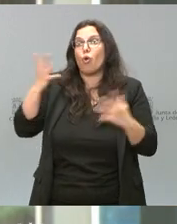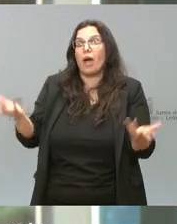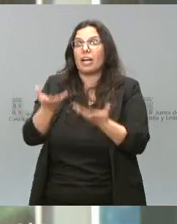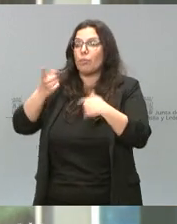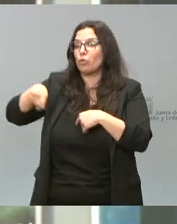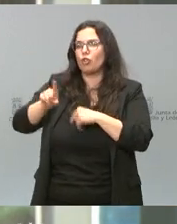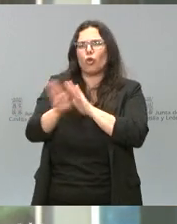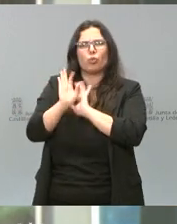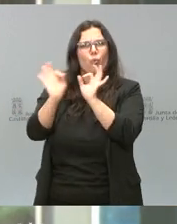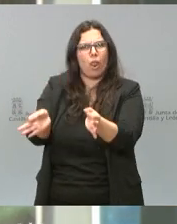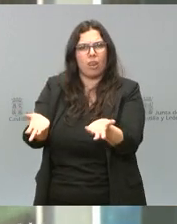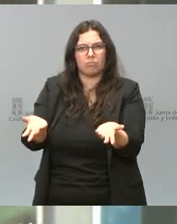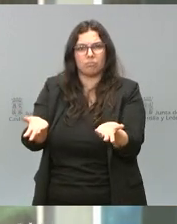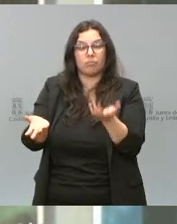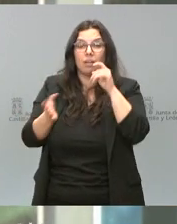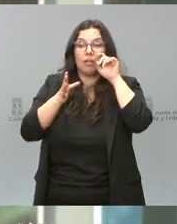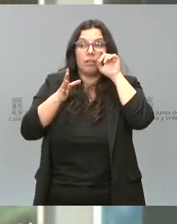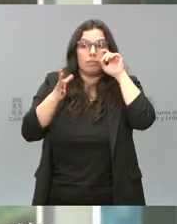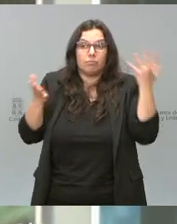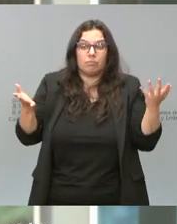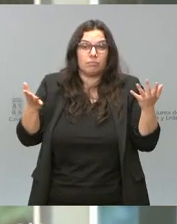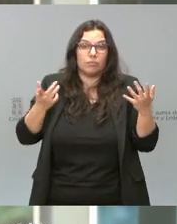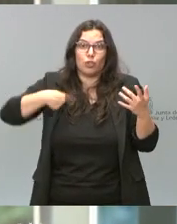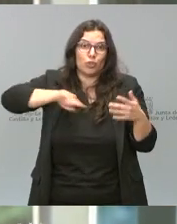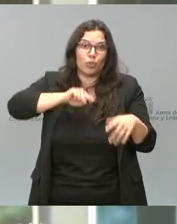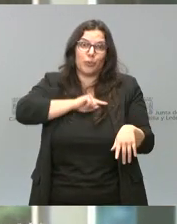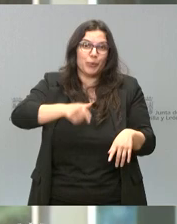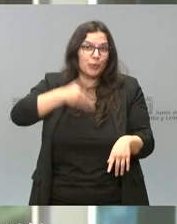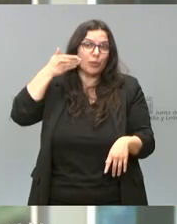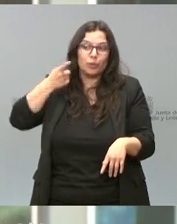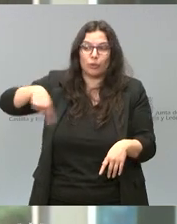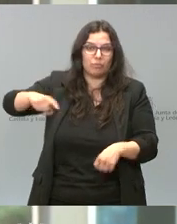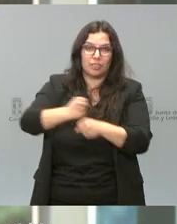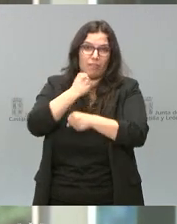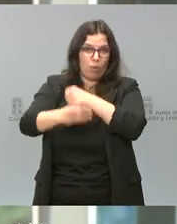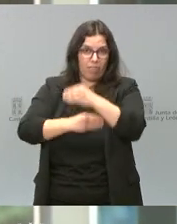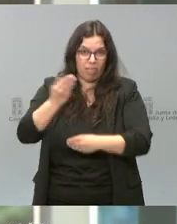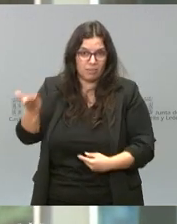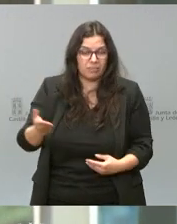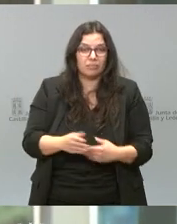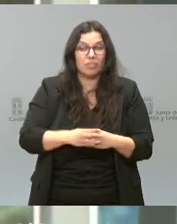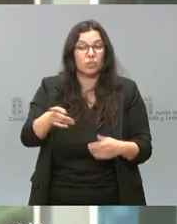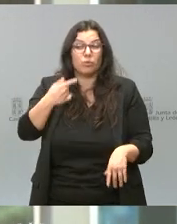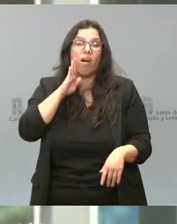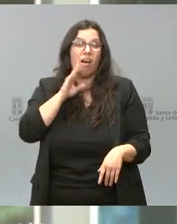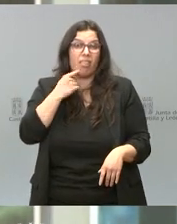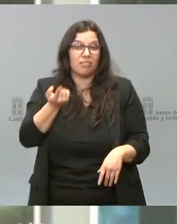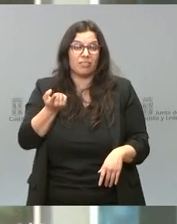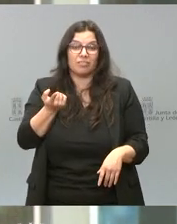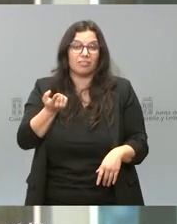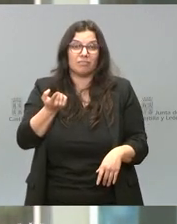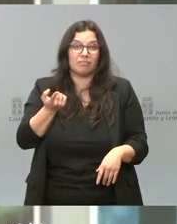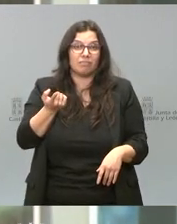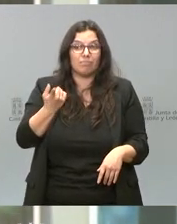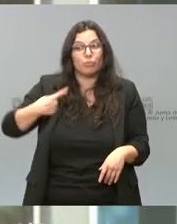a que sigáis así, que desde luego estamos muy orgullosos de la labor que desarrolláis. Lo has dicho tú, lo sois